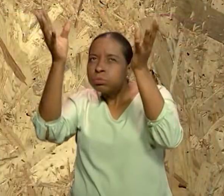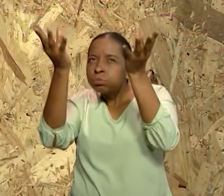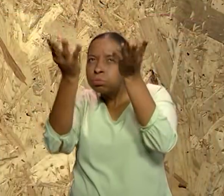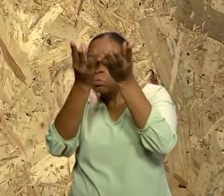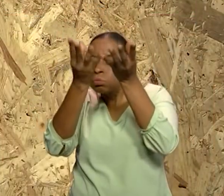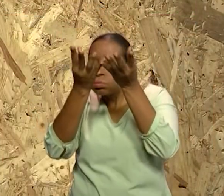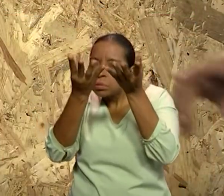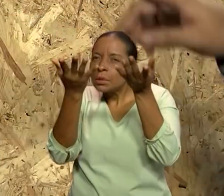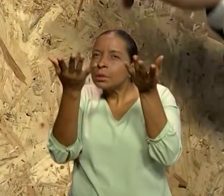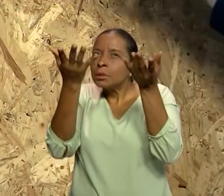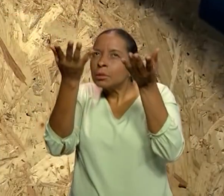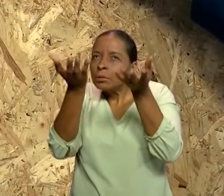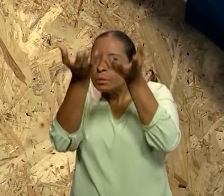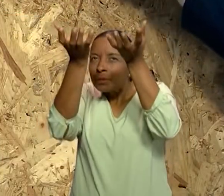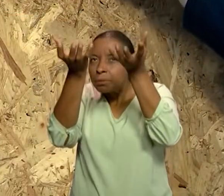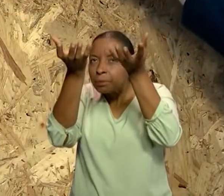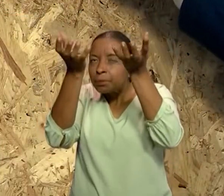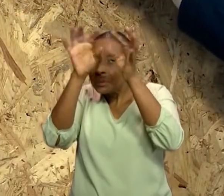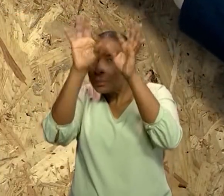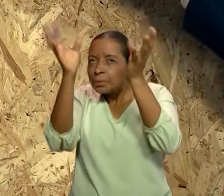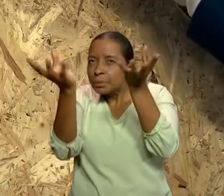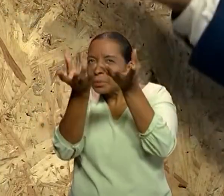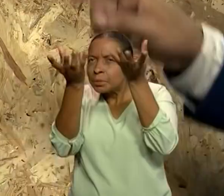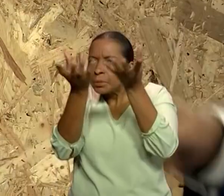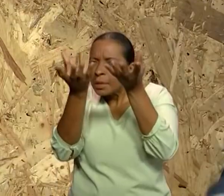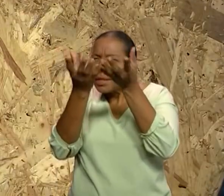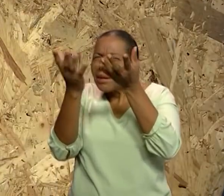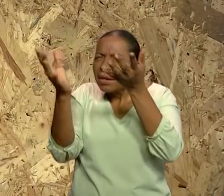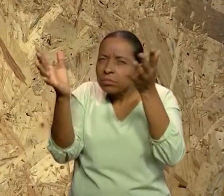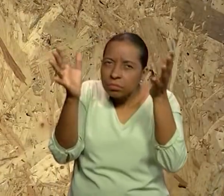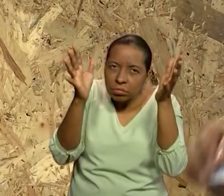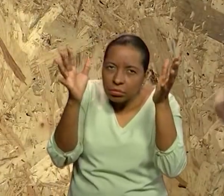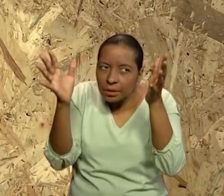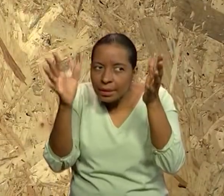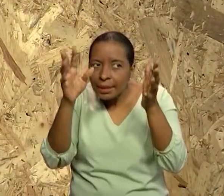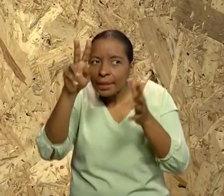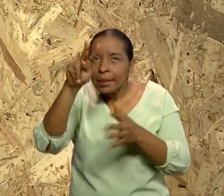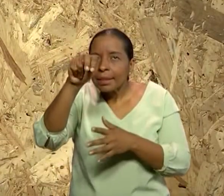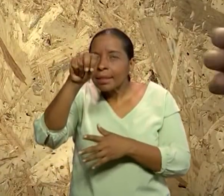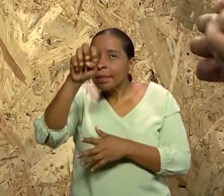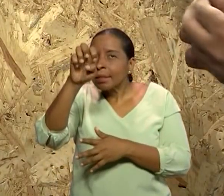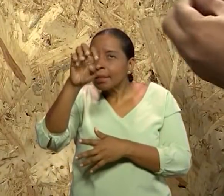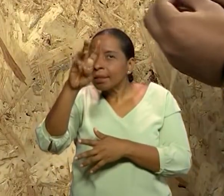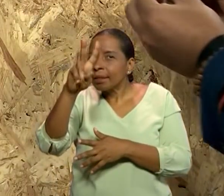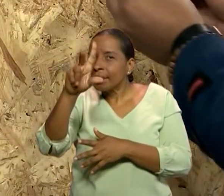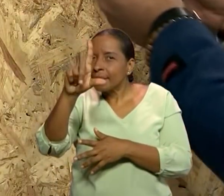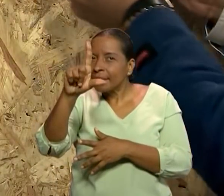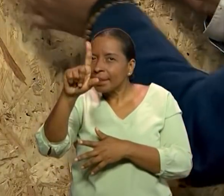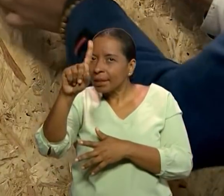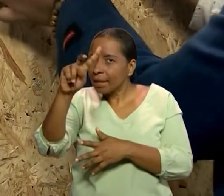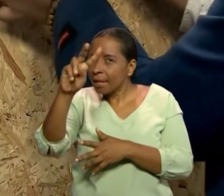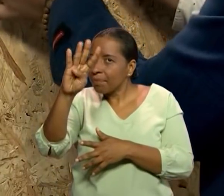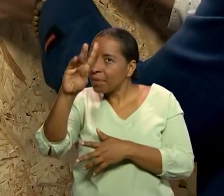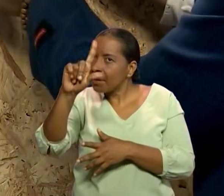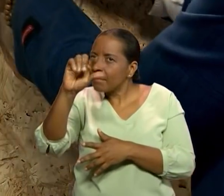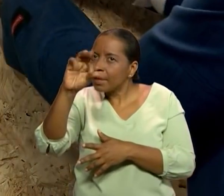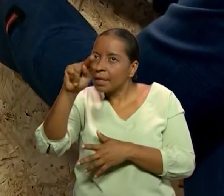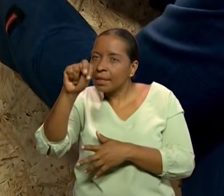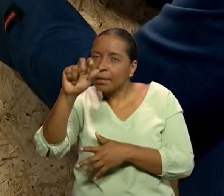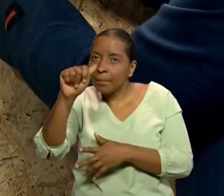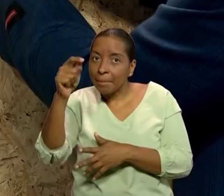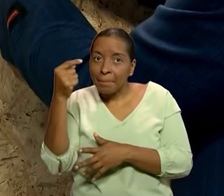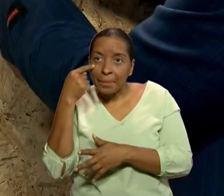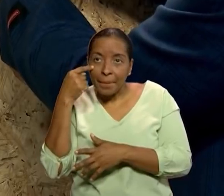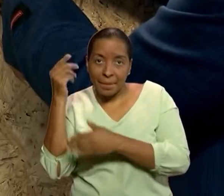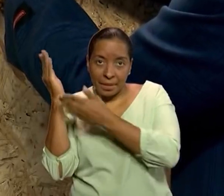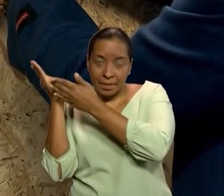forman las nubes y la neblina. ¿Quiénes dijimos? Las gotas. Miren qué interesante. Yo